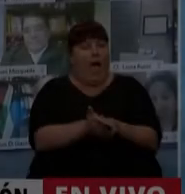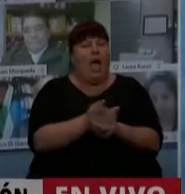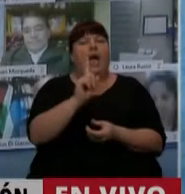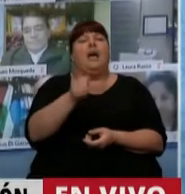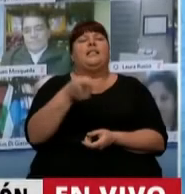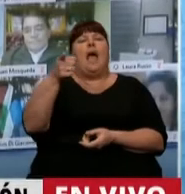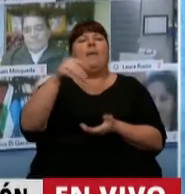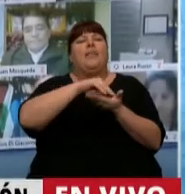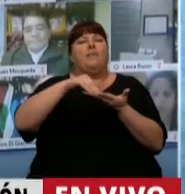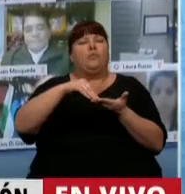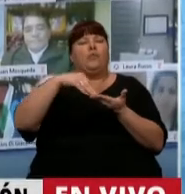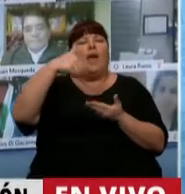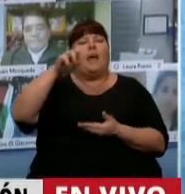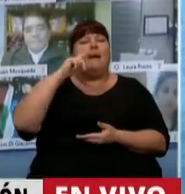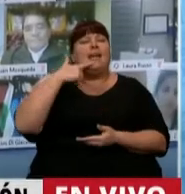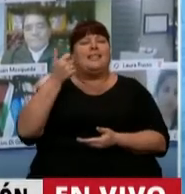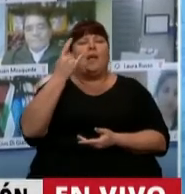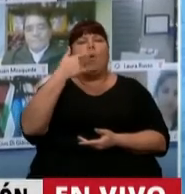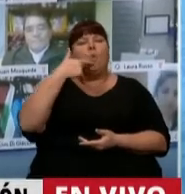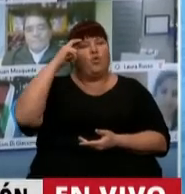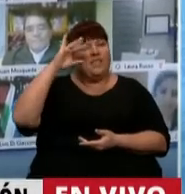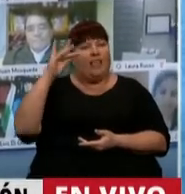Tiene la palabra la diputada Marisa Uceda.